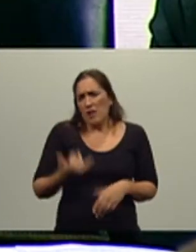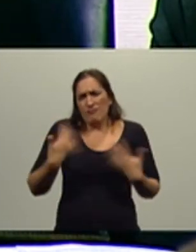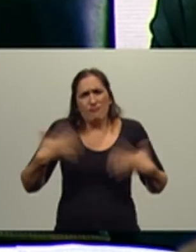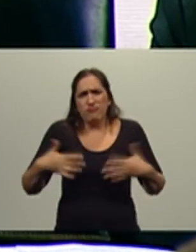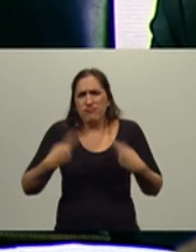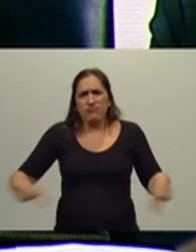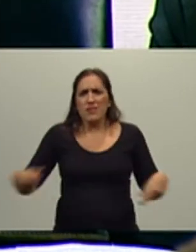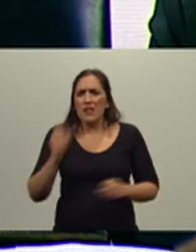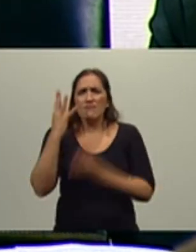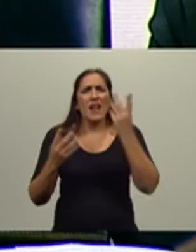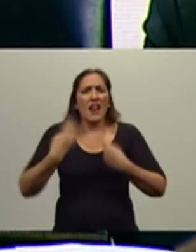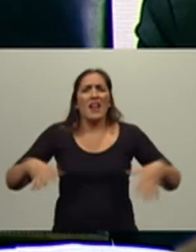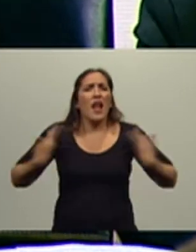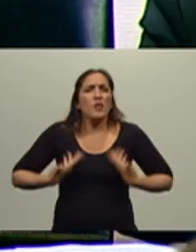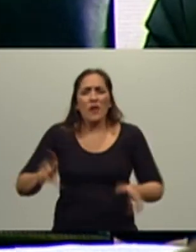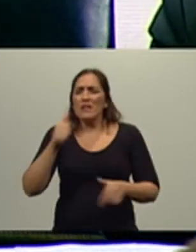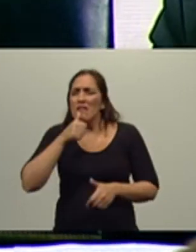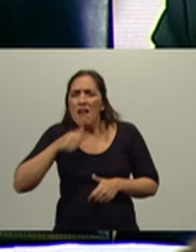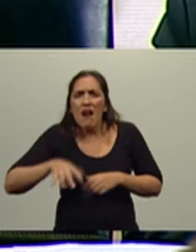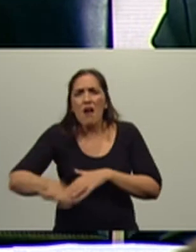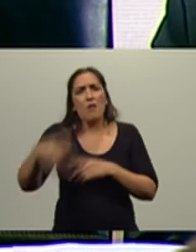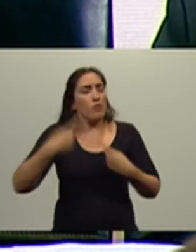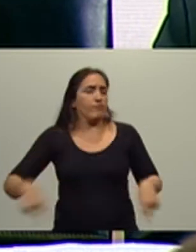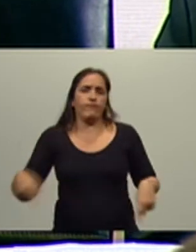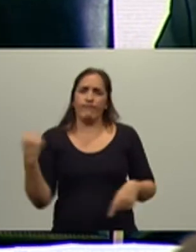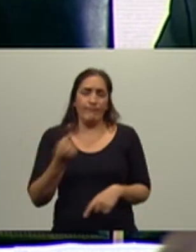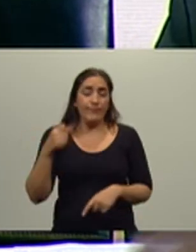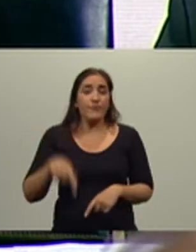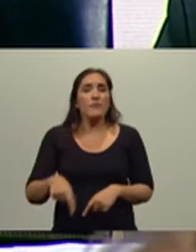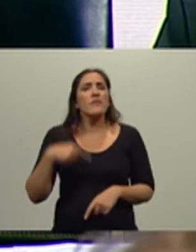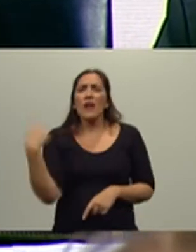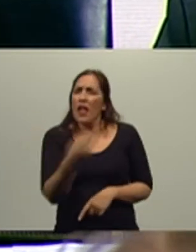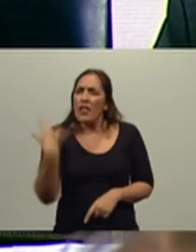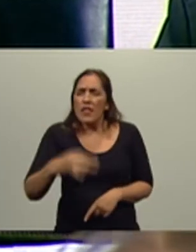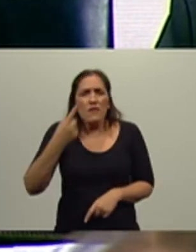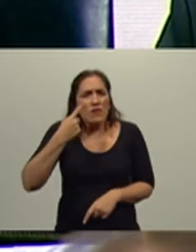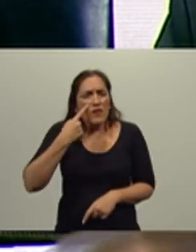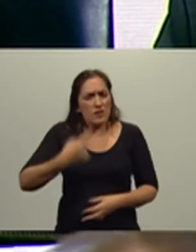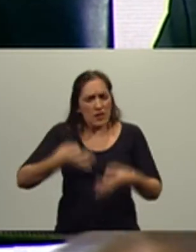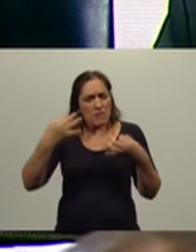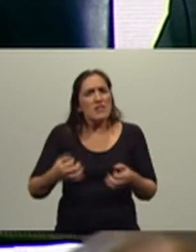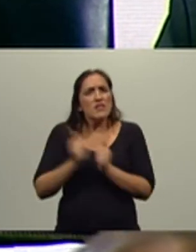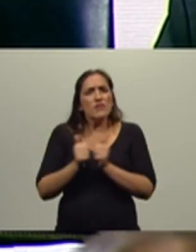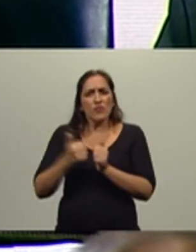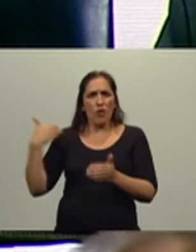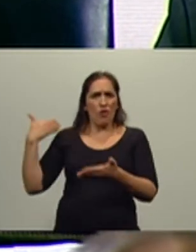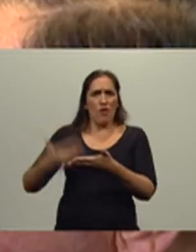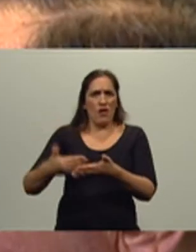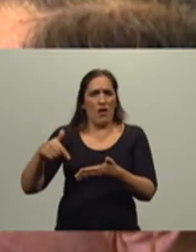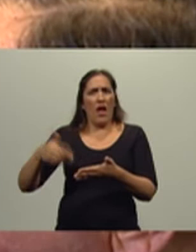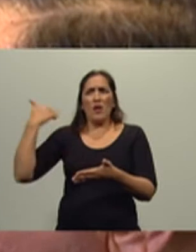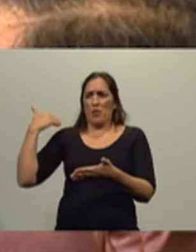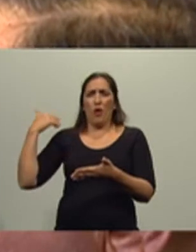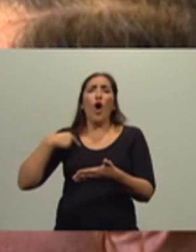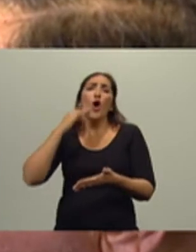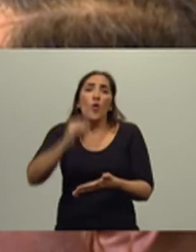que es importante que conozcamos esta historia, la historia reciente, no estoy hablando de lo que pasó en 1810 con